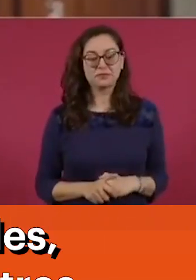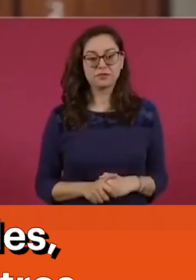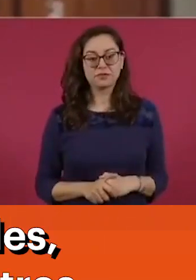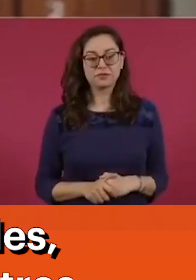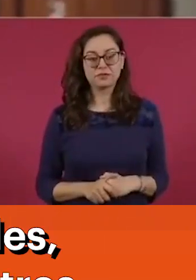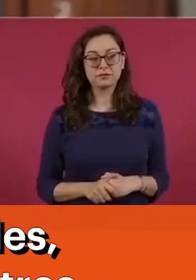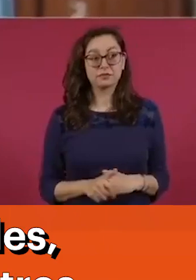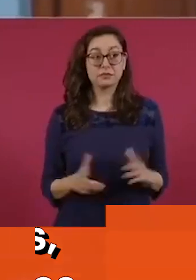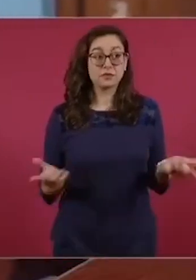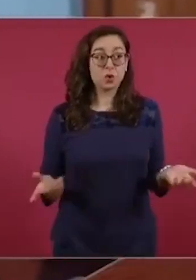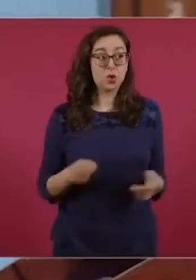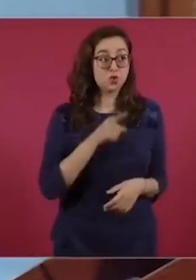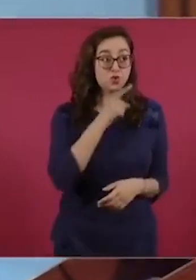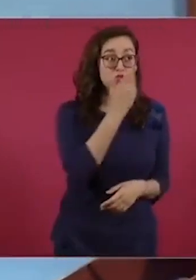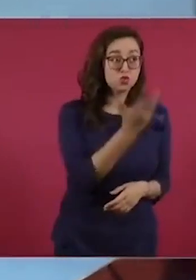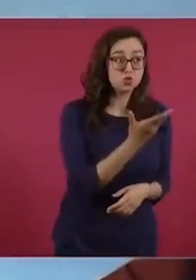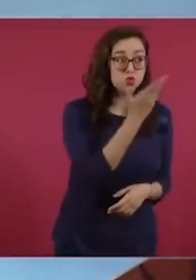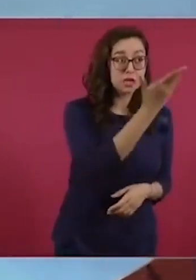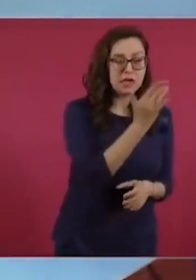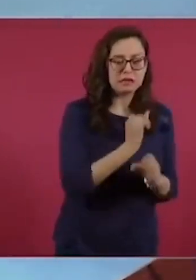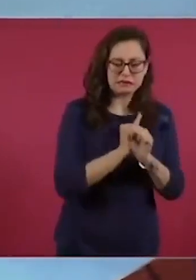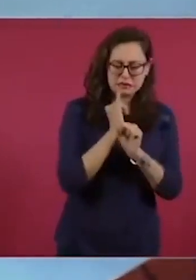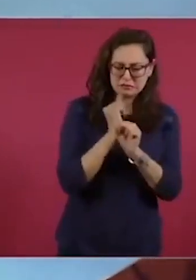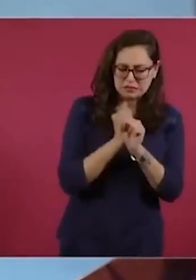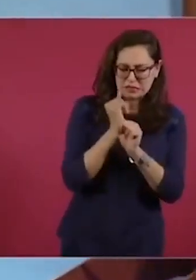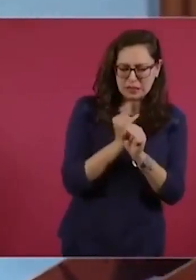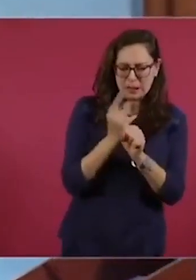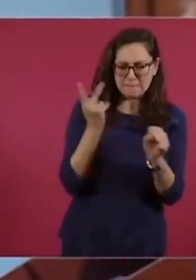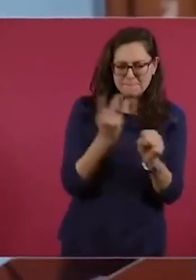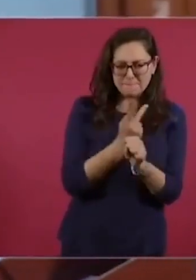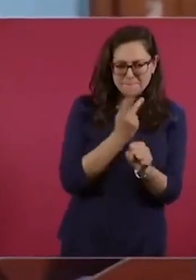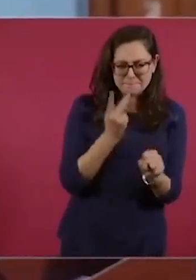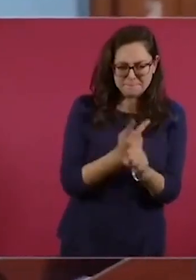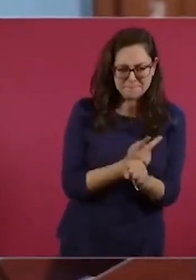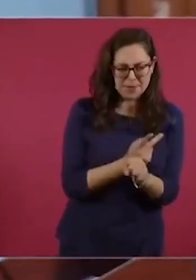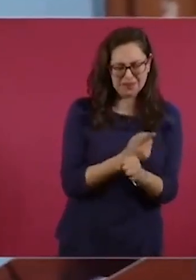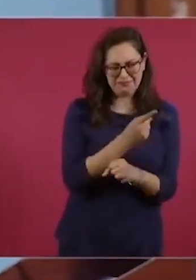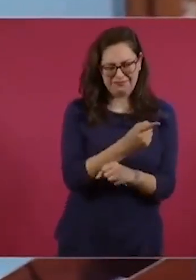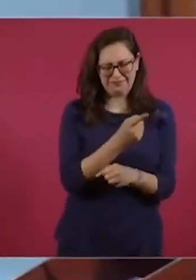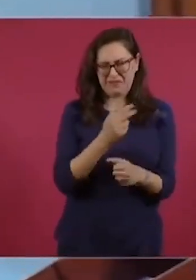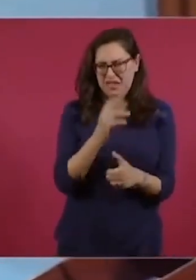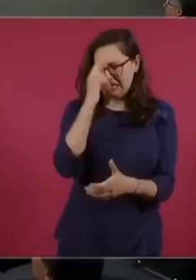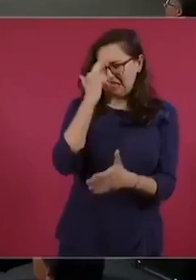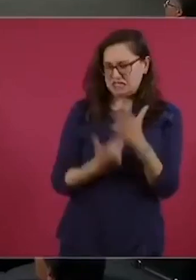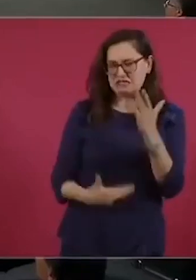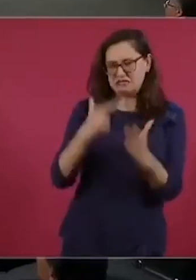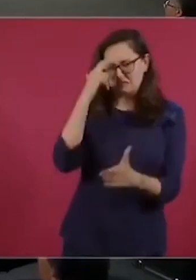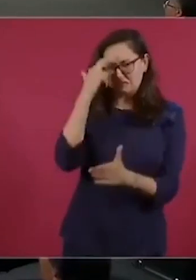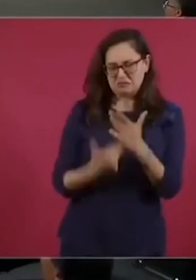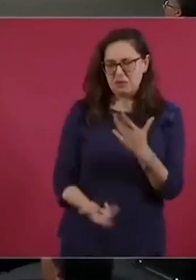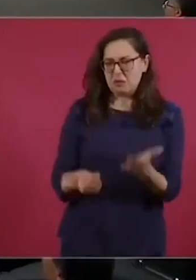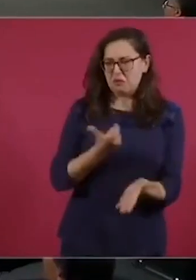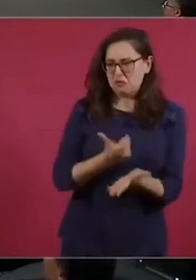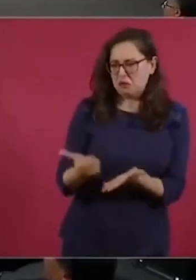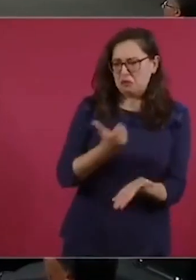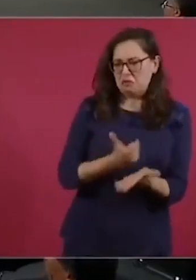hacer algo para detener este agravio que atenta contra